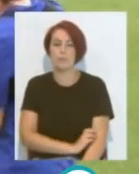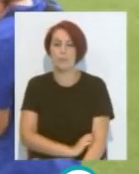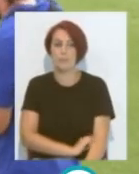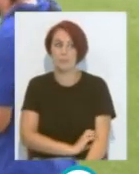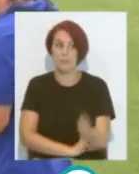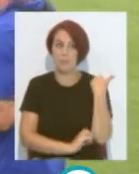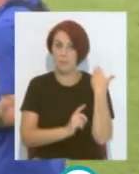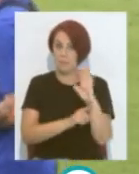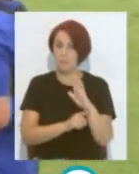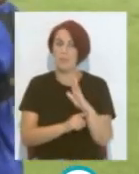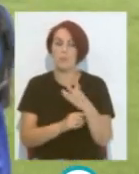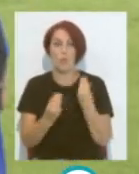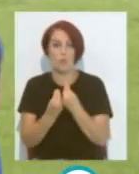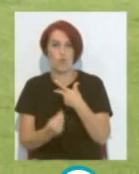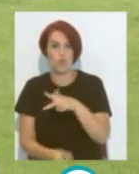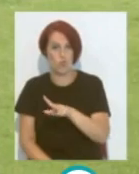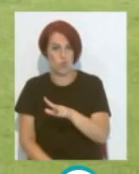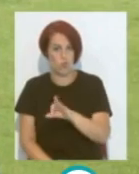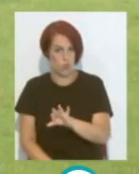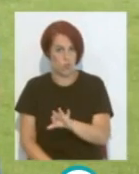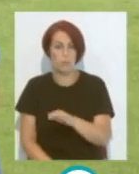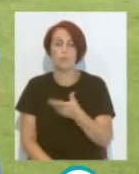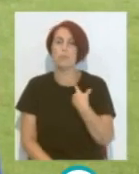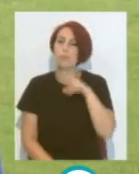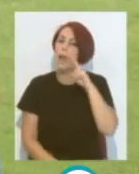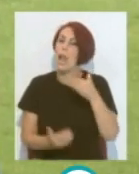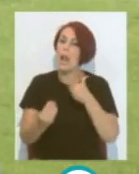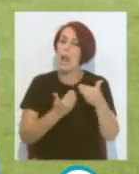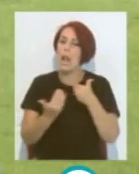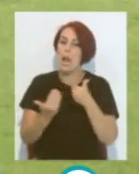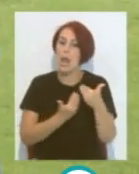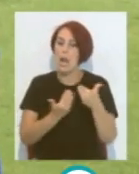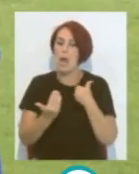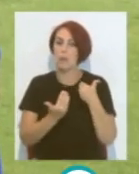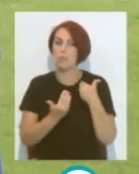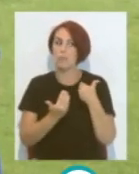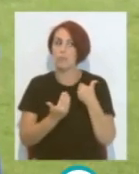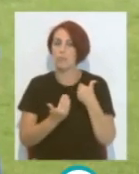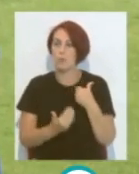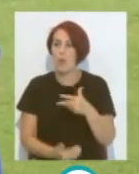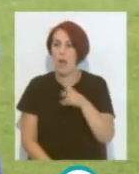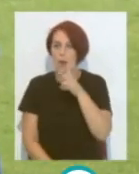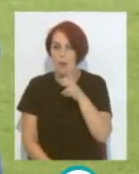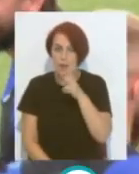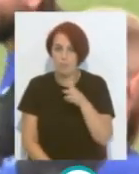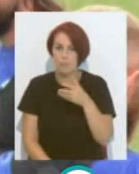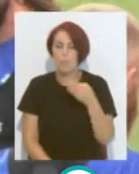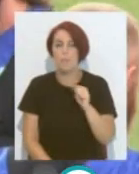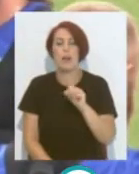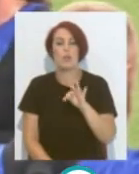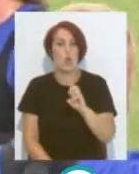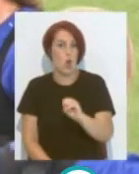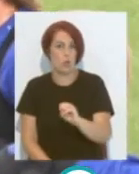presentado ayer Junto con Víctor Y ahí lo vemos Charlando con Parece que Haroyan Bato Haroyan